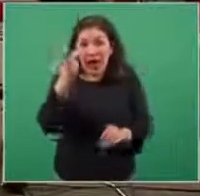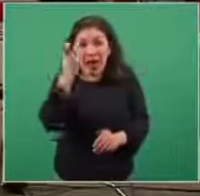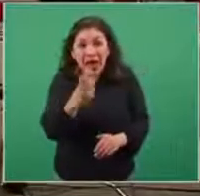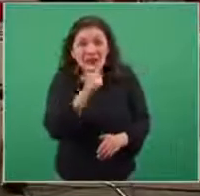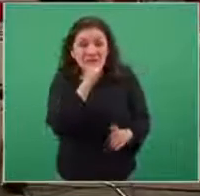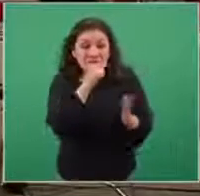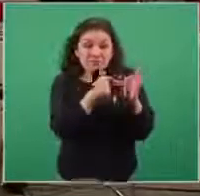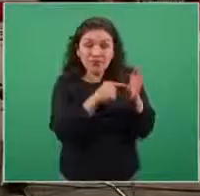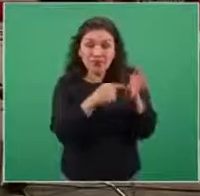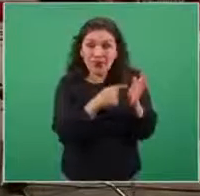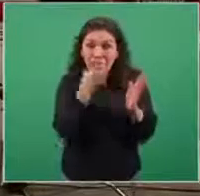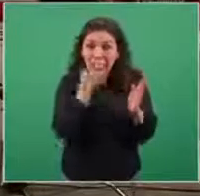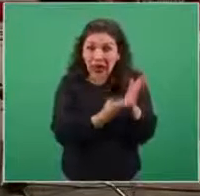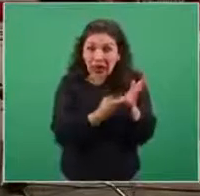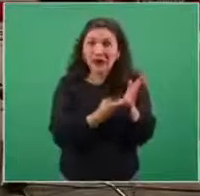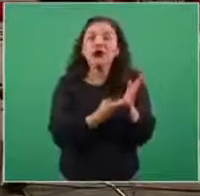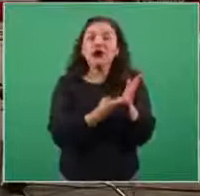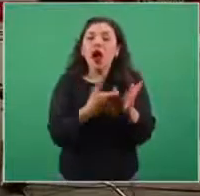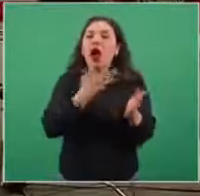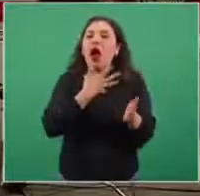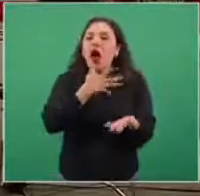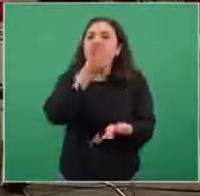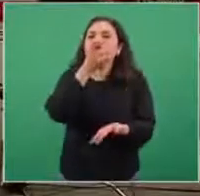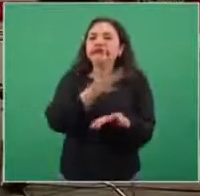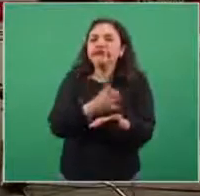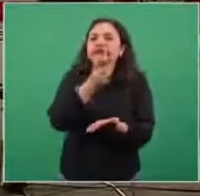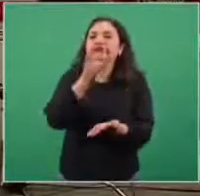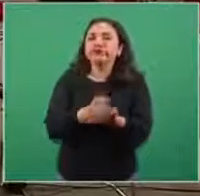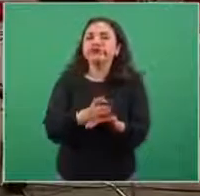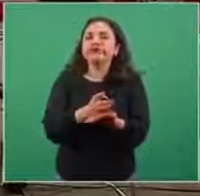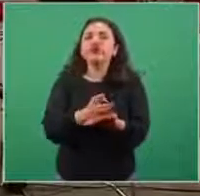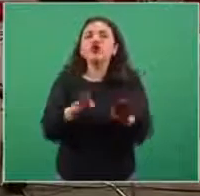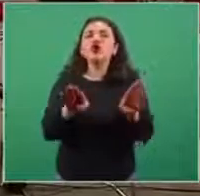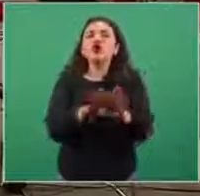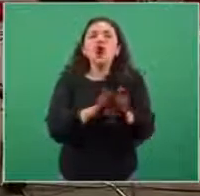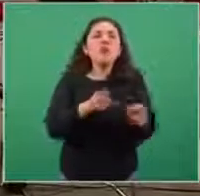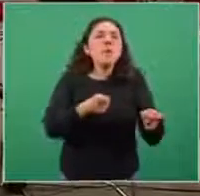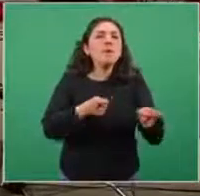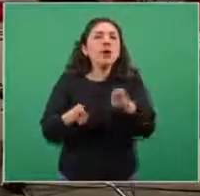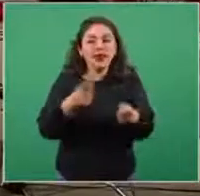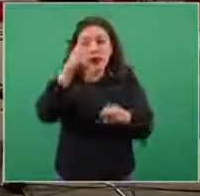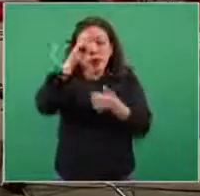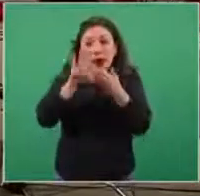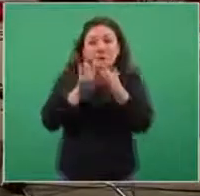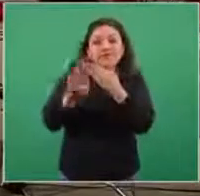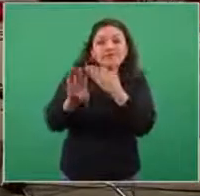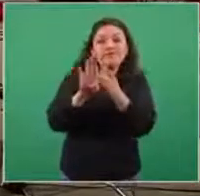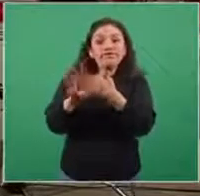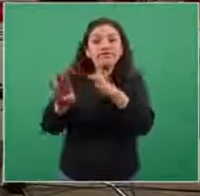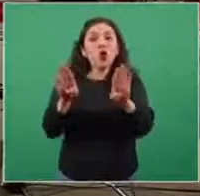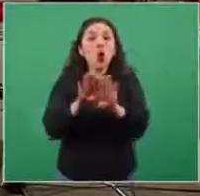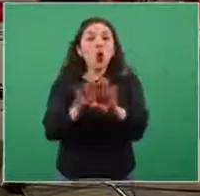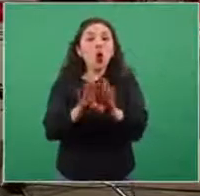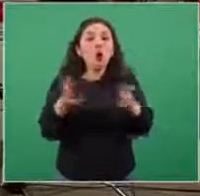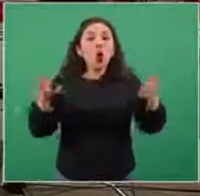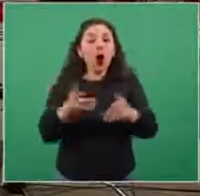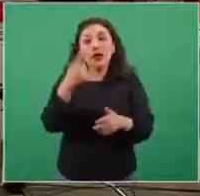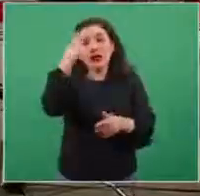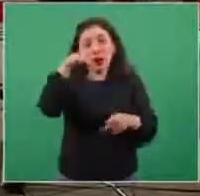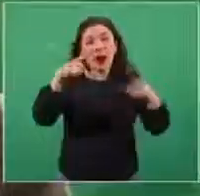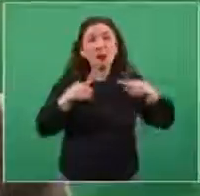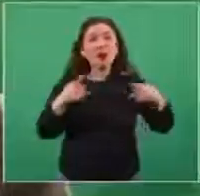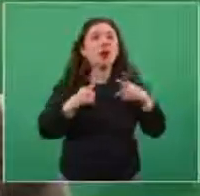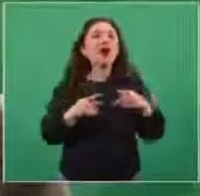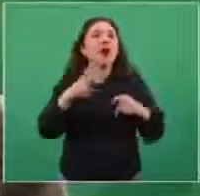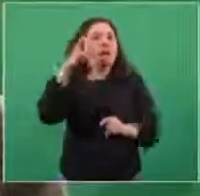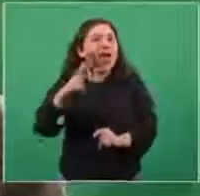ese tiempo, identificó que las medidas de prevención o de control del tránsito de